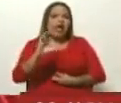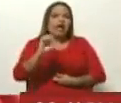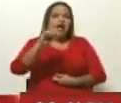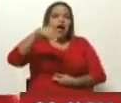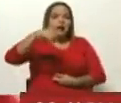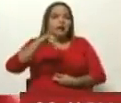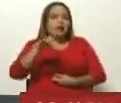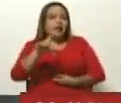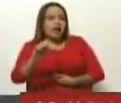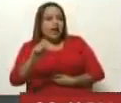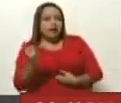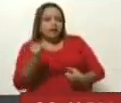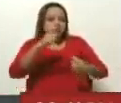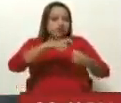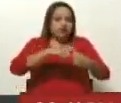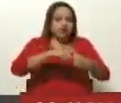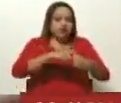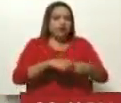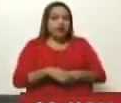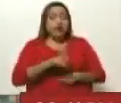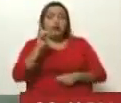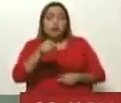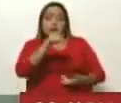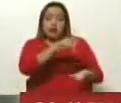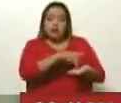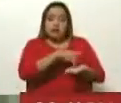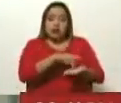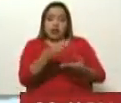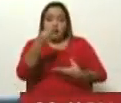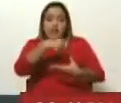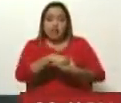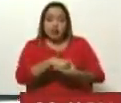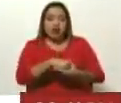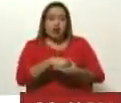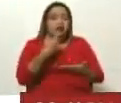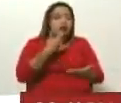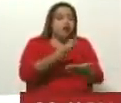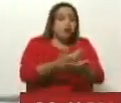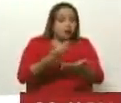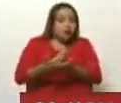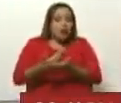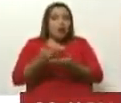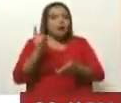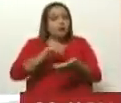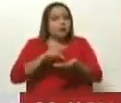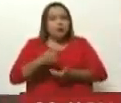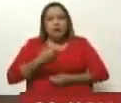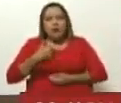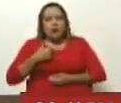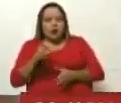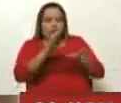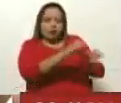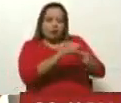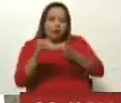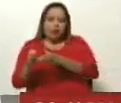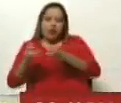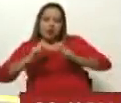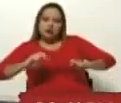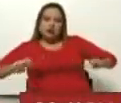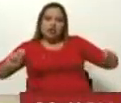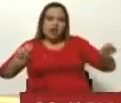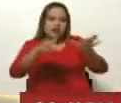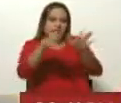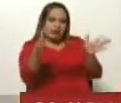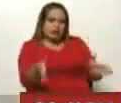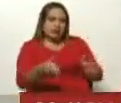quien, como vimos, se incorporó y participó y forma parte de las prerrogativas de cualquiera de las partes que se van a sentar en la mesa.